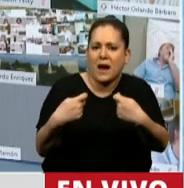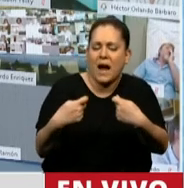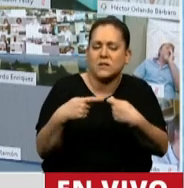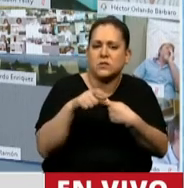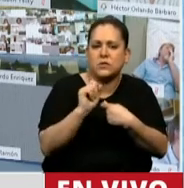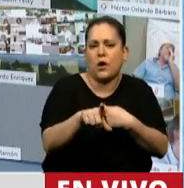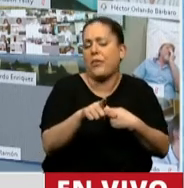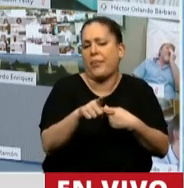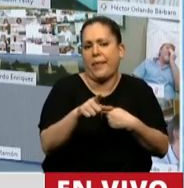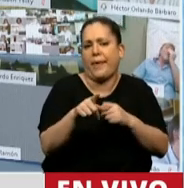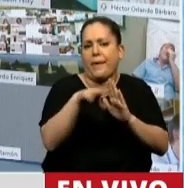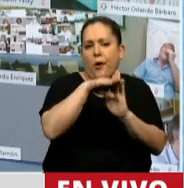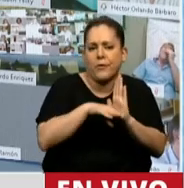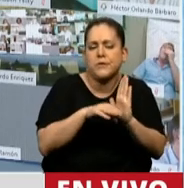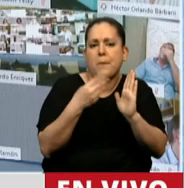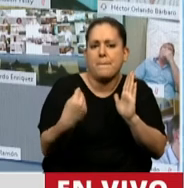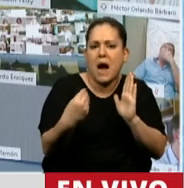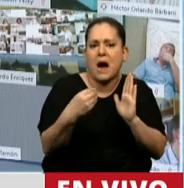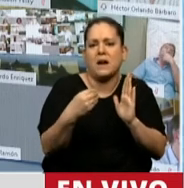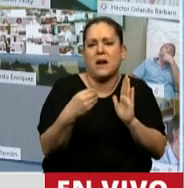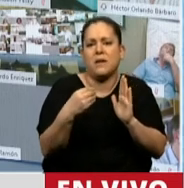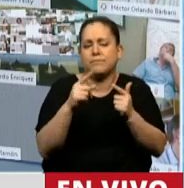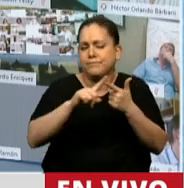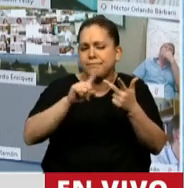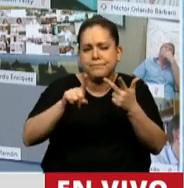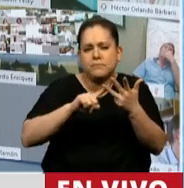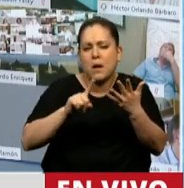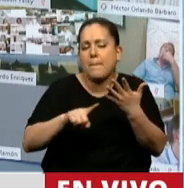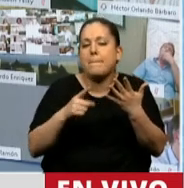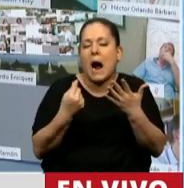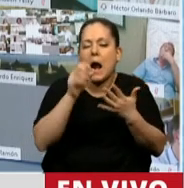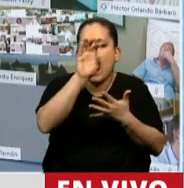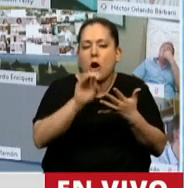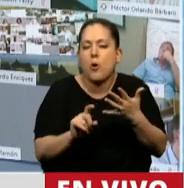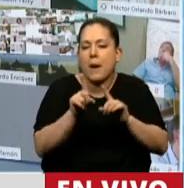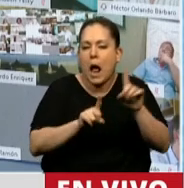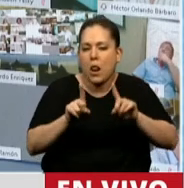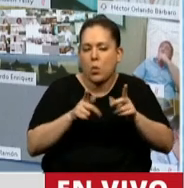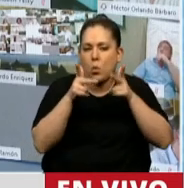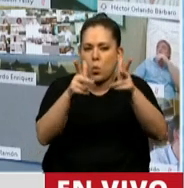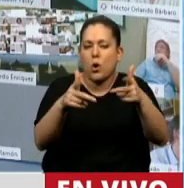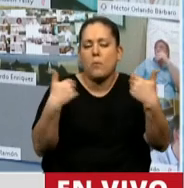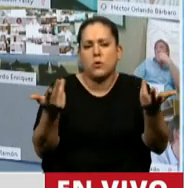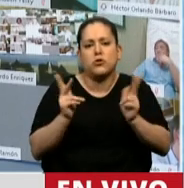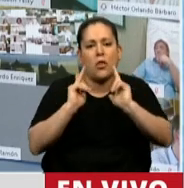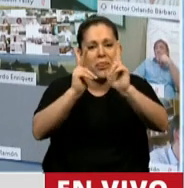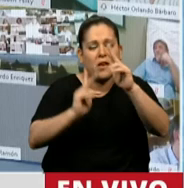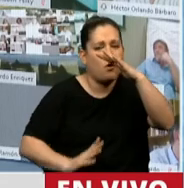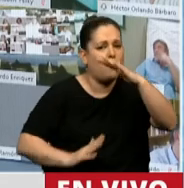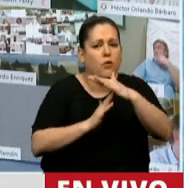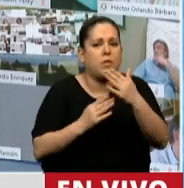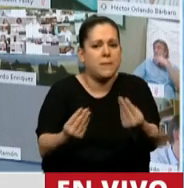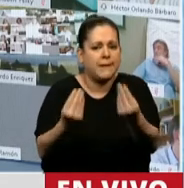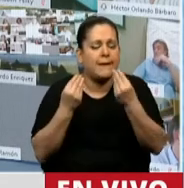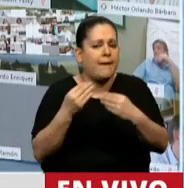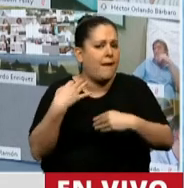como condición de dirigenciamiento de esto, digo, solo para nombrar a alguno. Por eso, creo que es fundamental garantizar